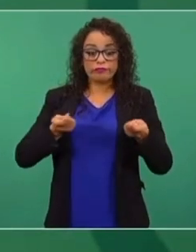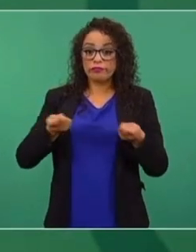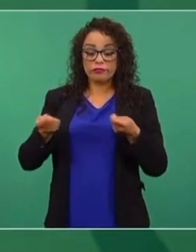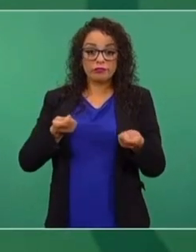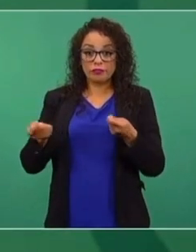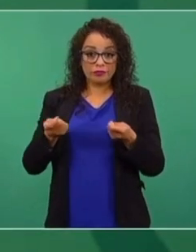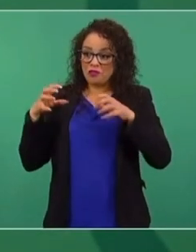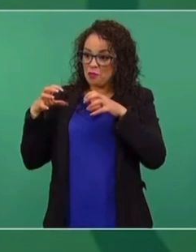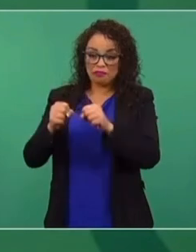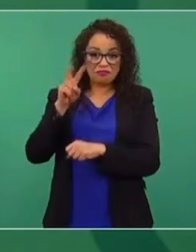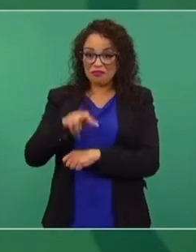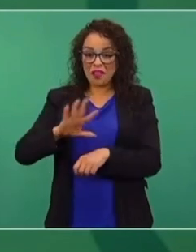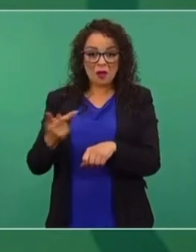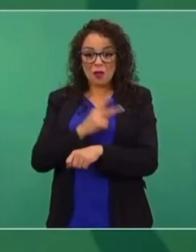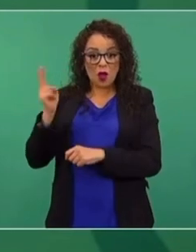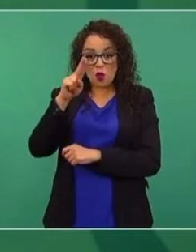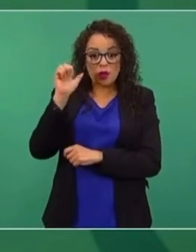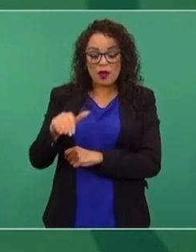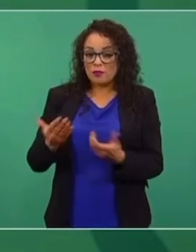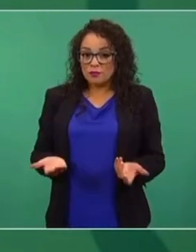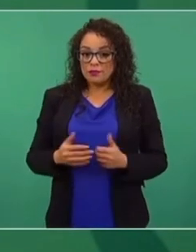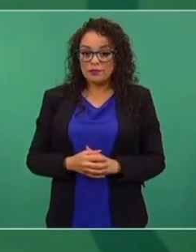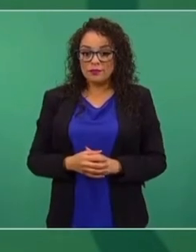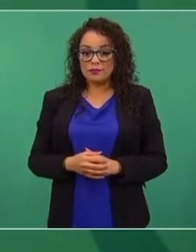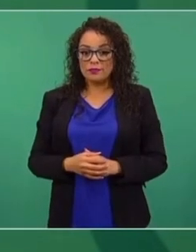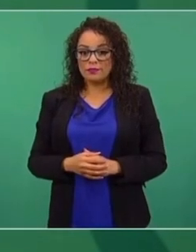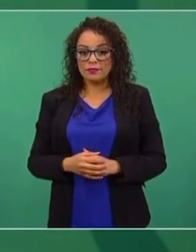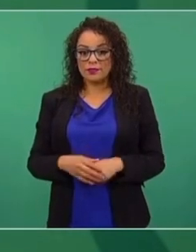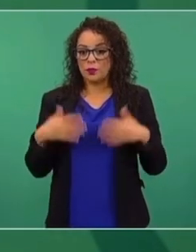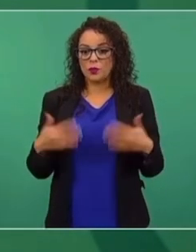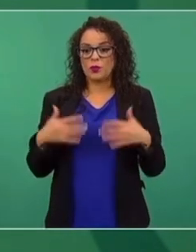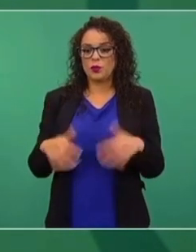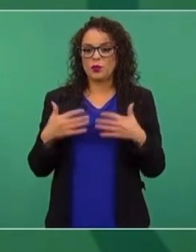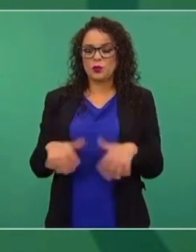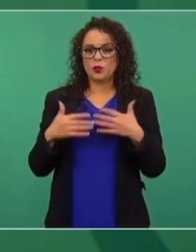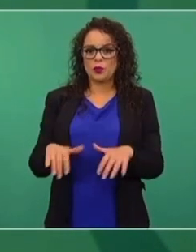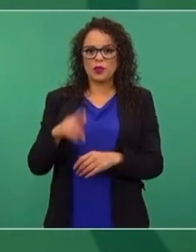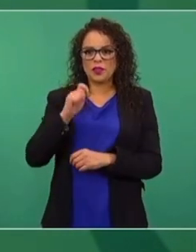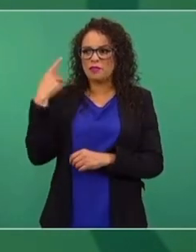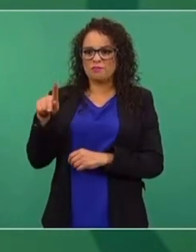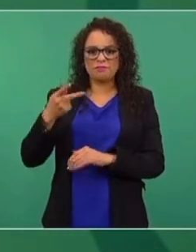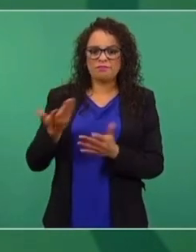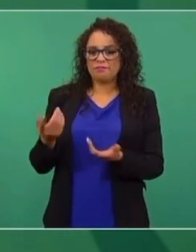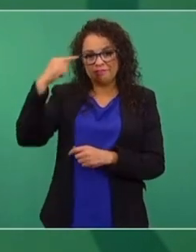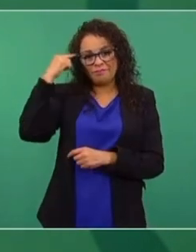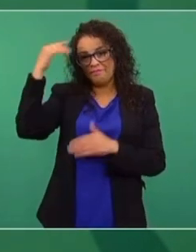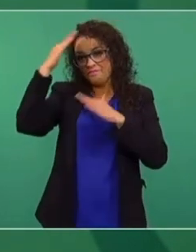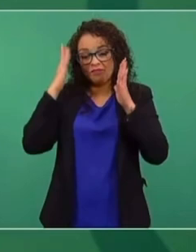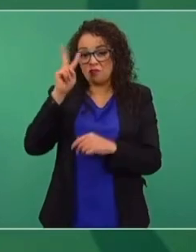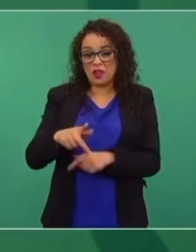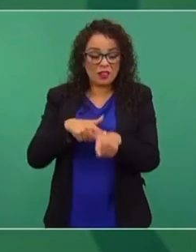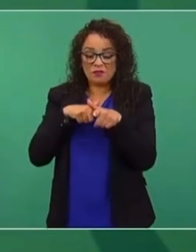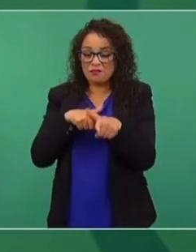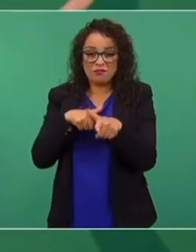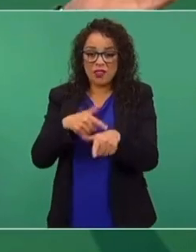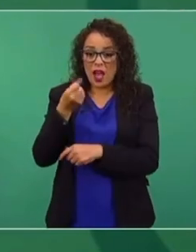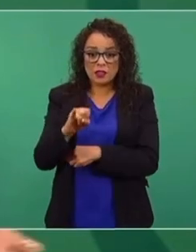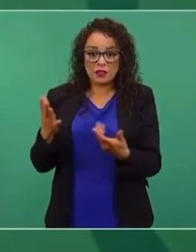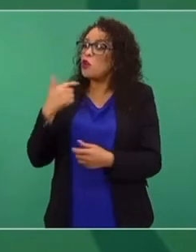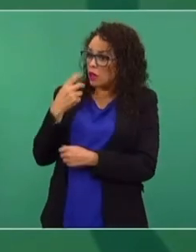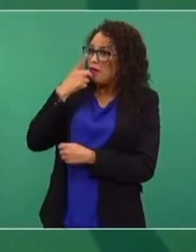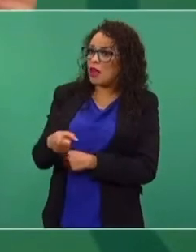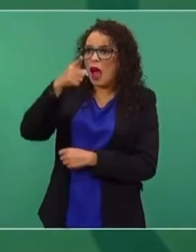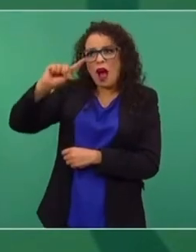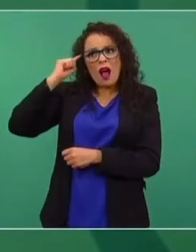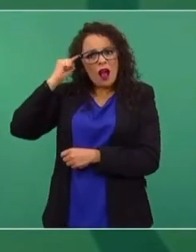por lo más retrógrada que había y sigue existiendo. Y se enojan